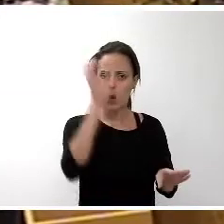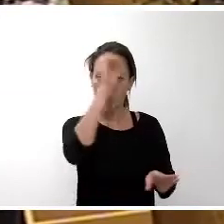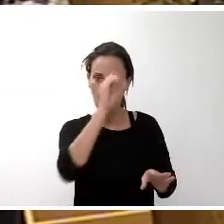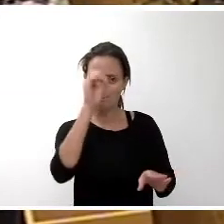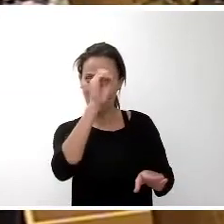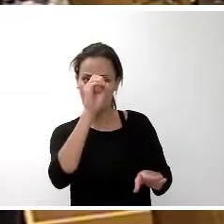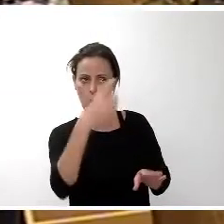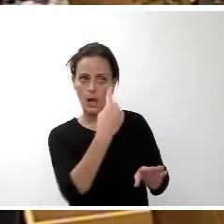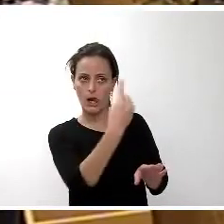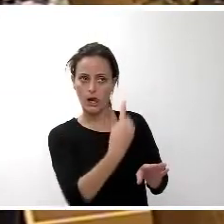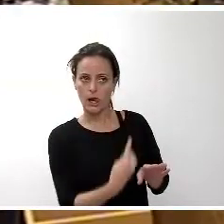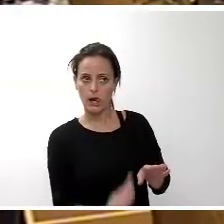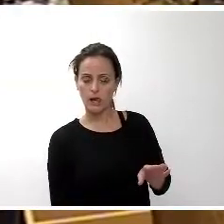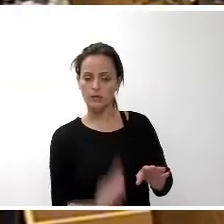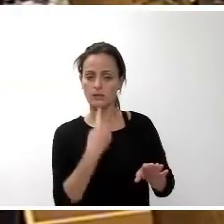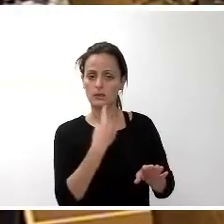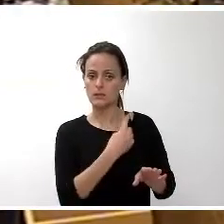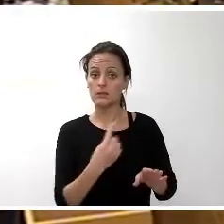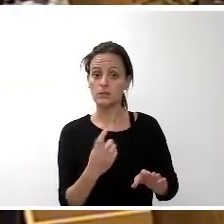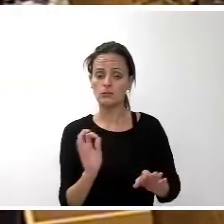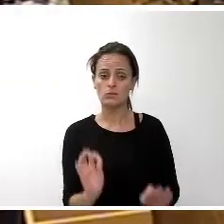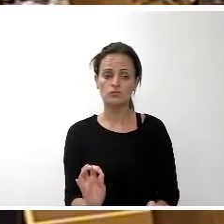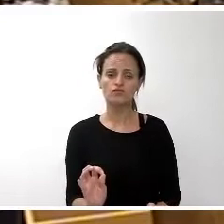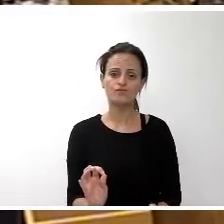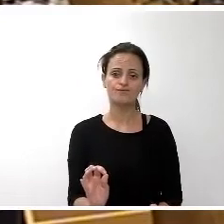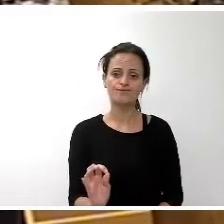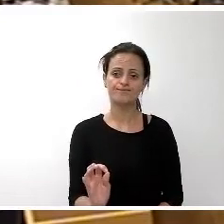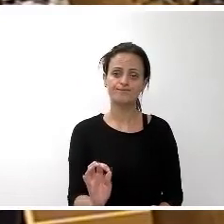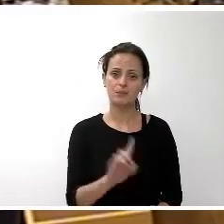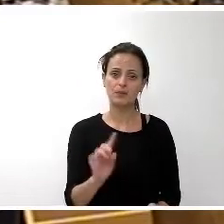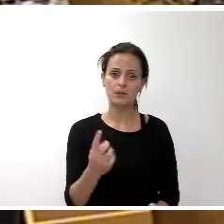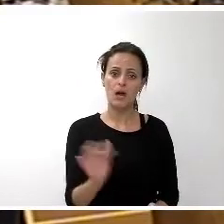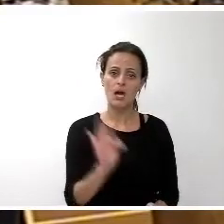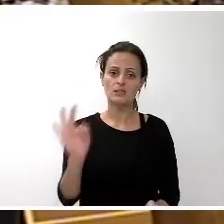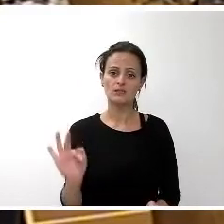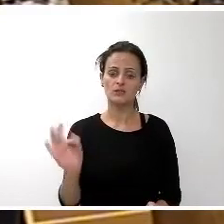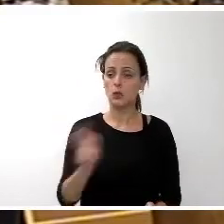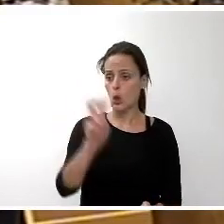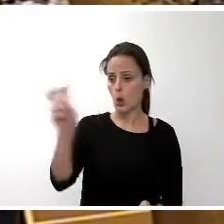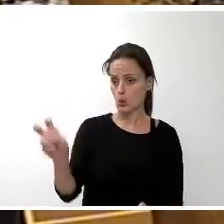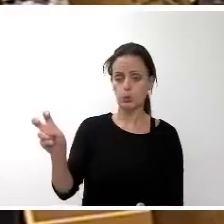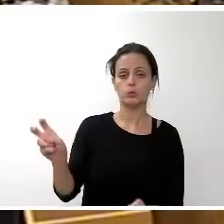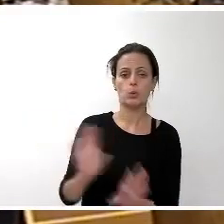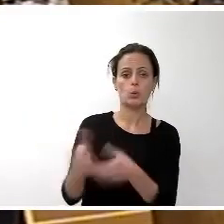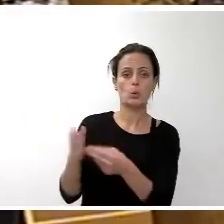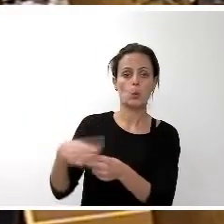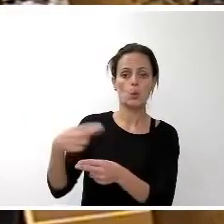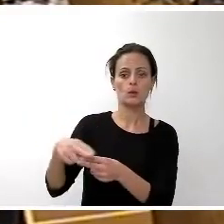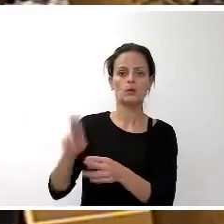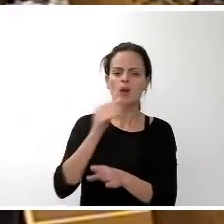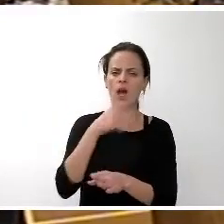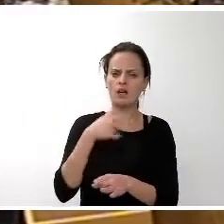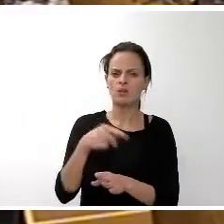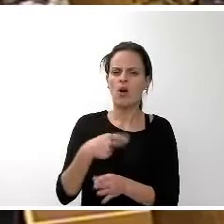respecto a algunas de las cosas que se han dicho en en esta primera intervención por parte de los otros de las otras fuerzas políticas para la segunda